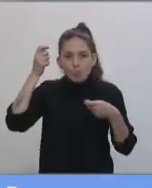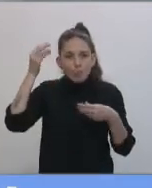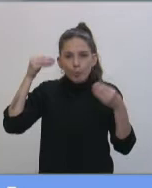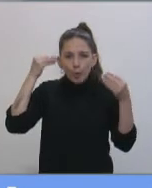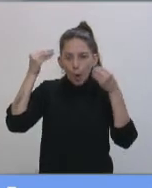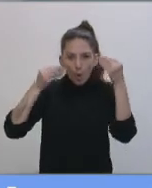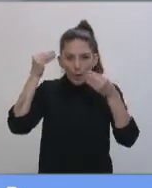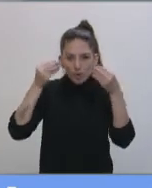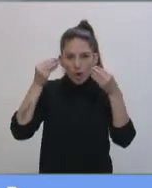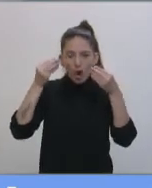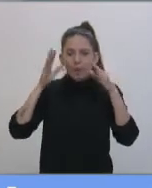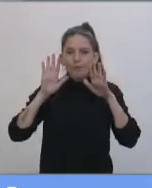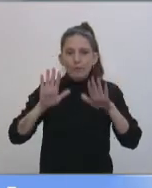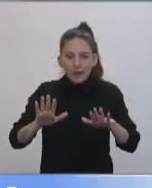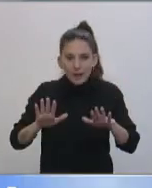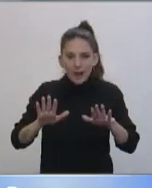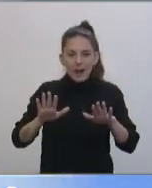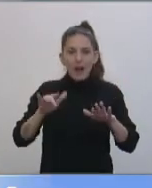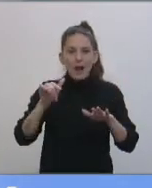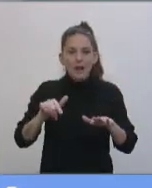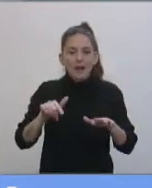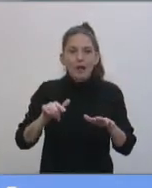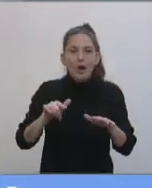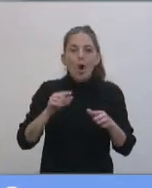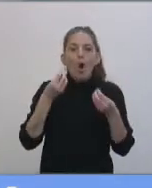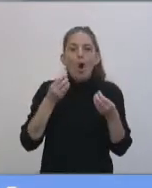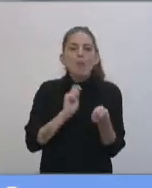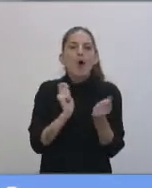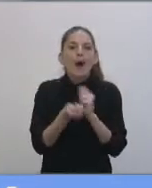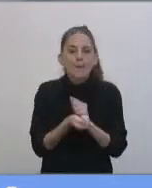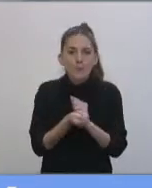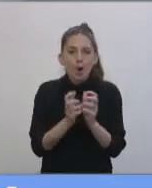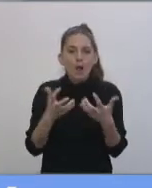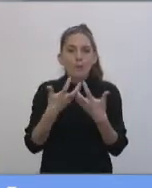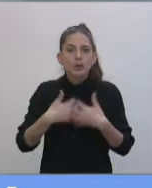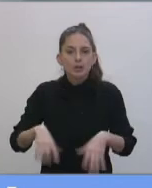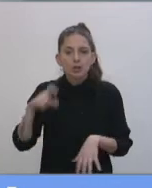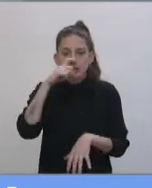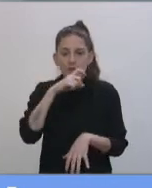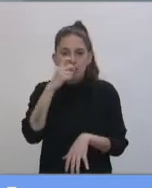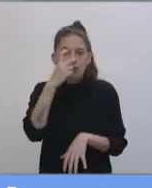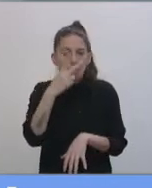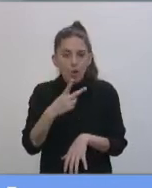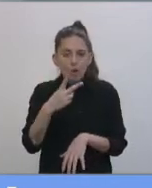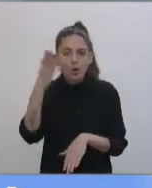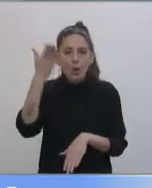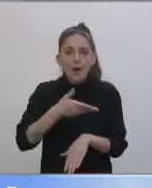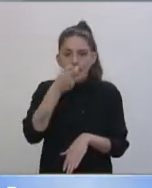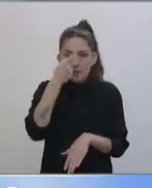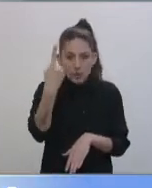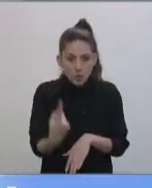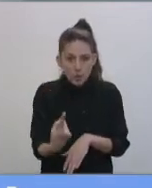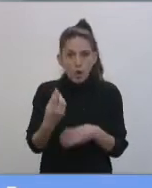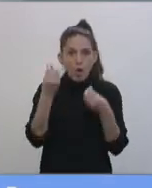plenaria por el giro que tuvo el proyecto 702-21 con la Comisión de